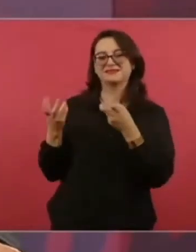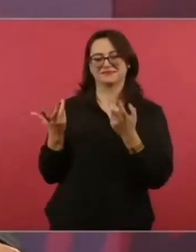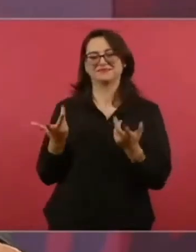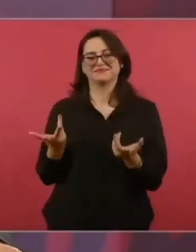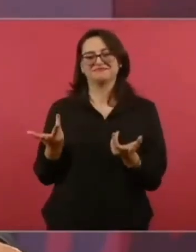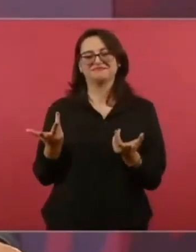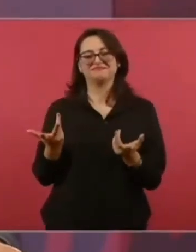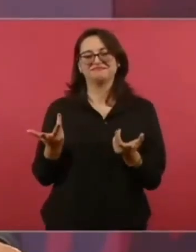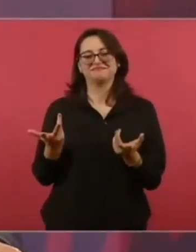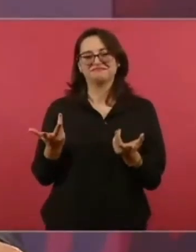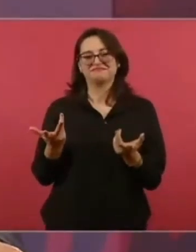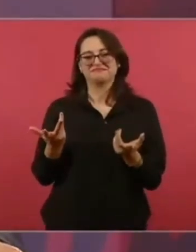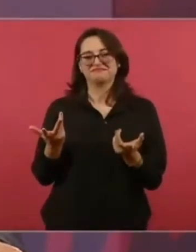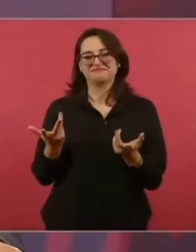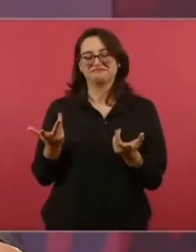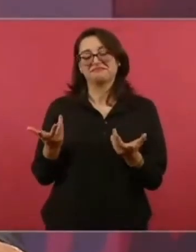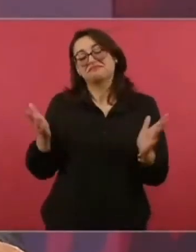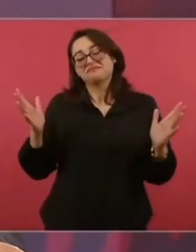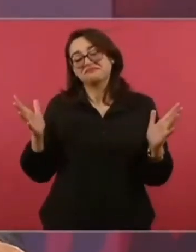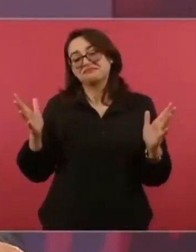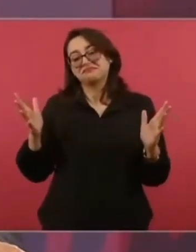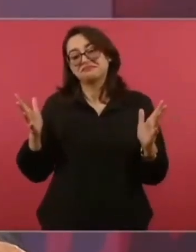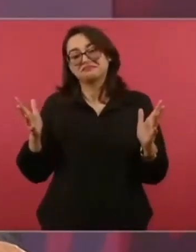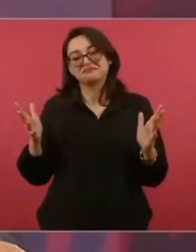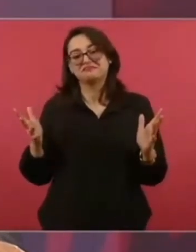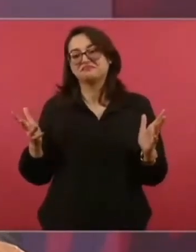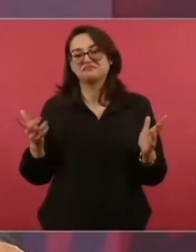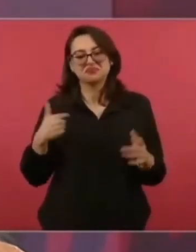Al final, para contestar tu pregunta, no hay nada que temer.